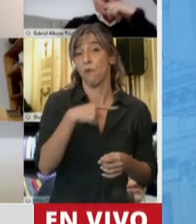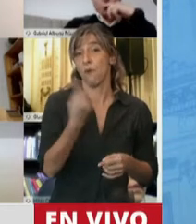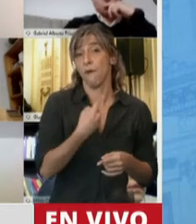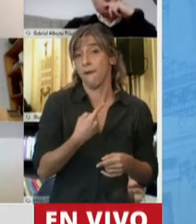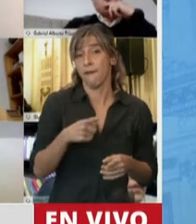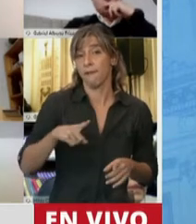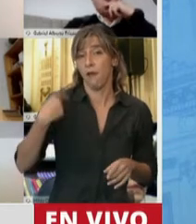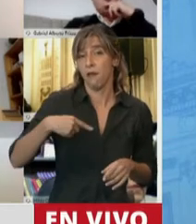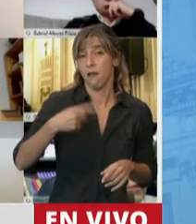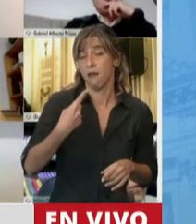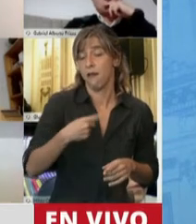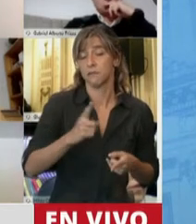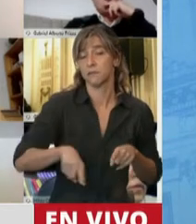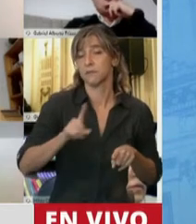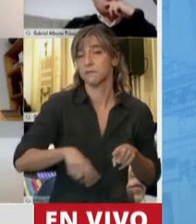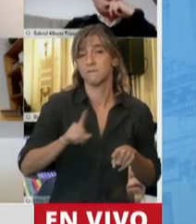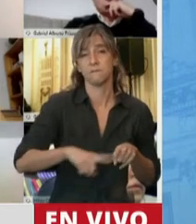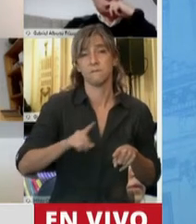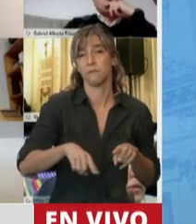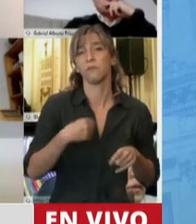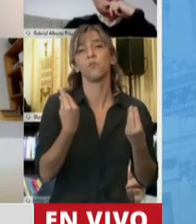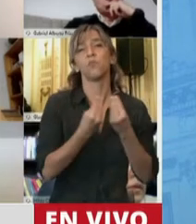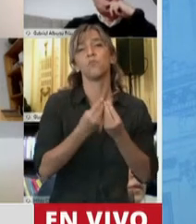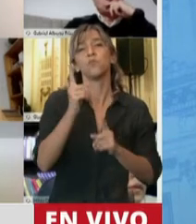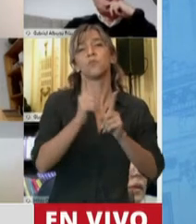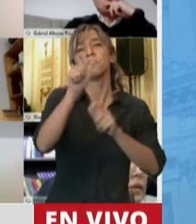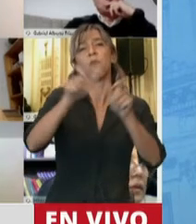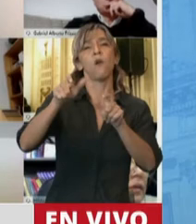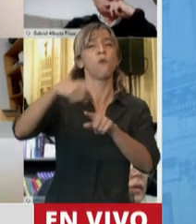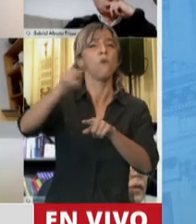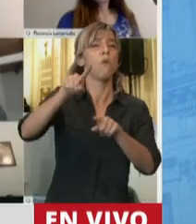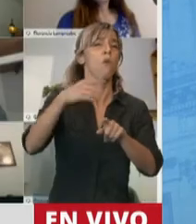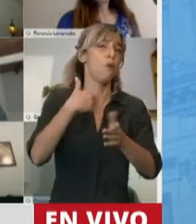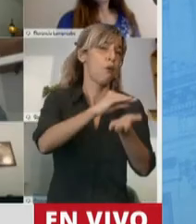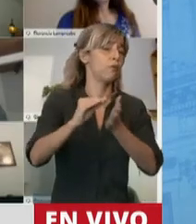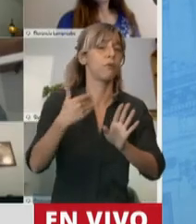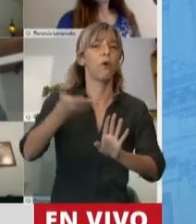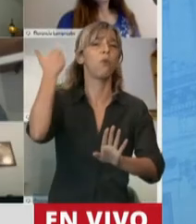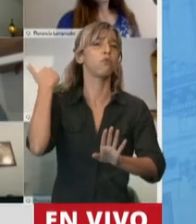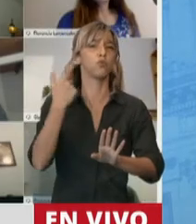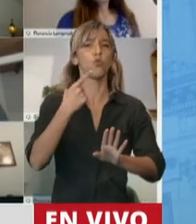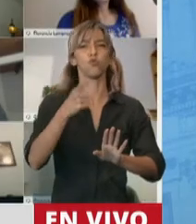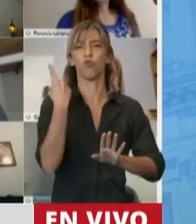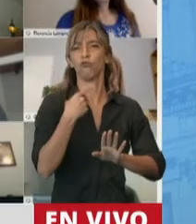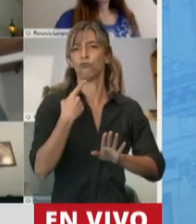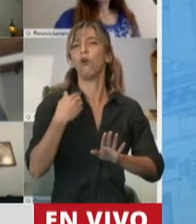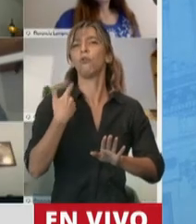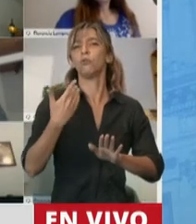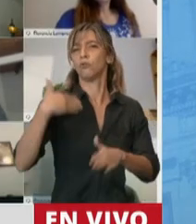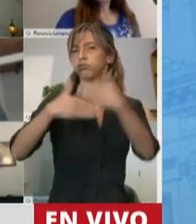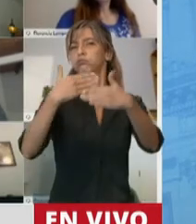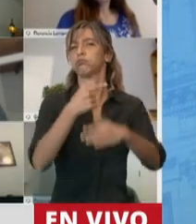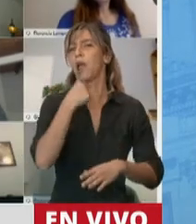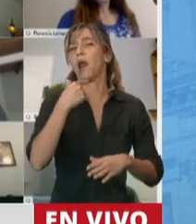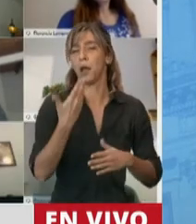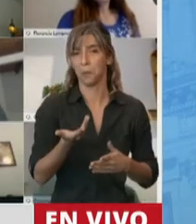los que en este país se han colgado el cartel de progresistas y que nos hablen de los sectores vulnerables,